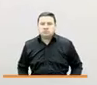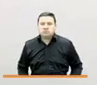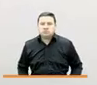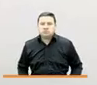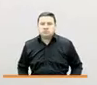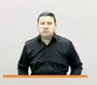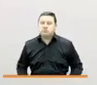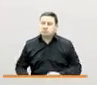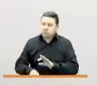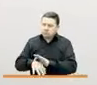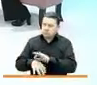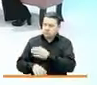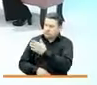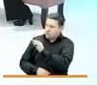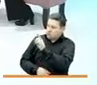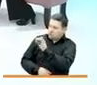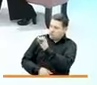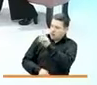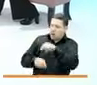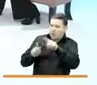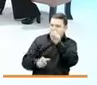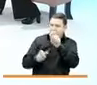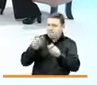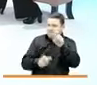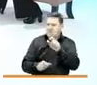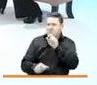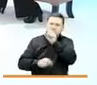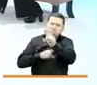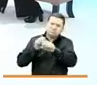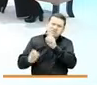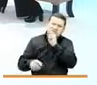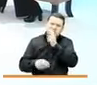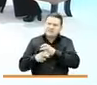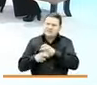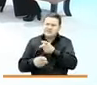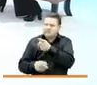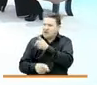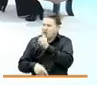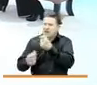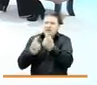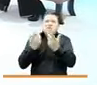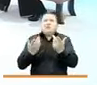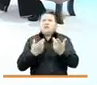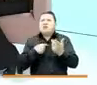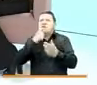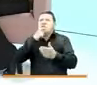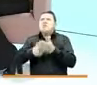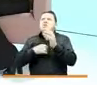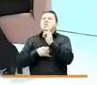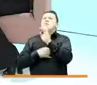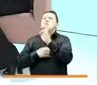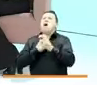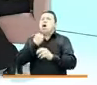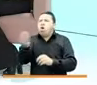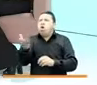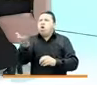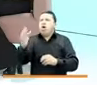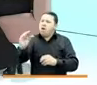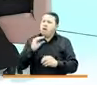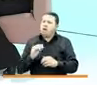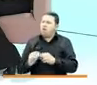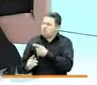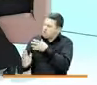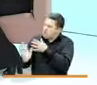Doctora Susana, muchas personas han cuestionado la dificultad que existía para devolverle el IVA a las personas. Cuéntanos usted